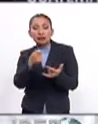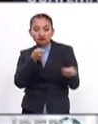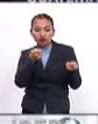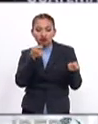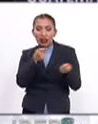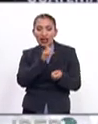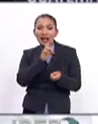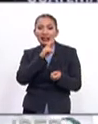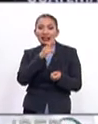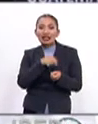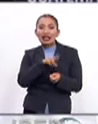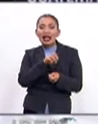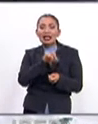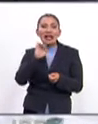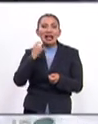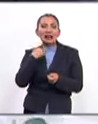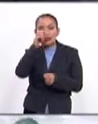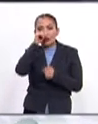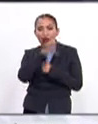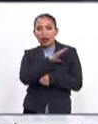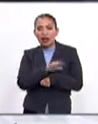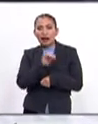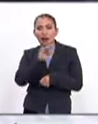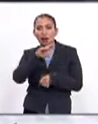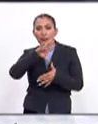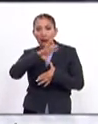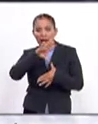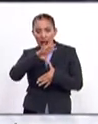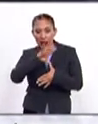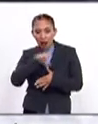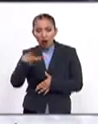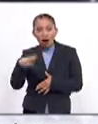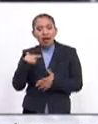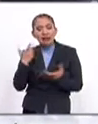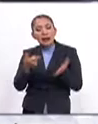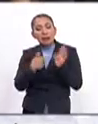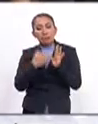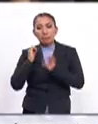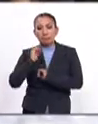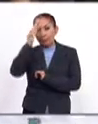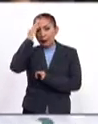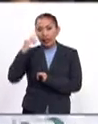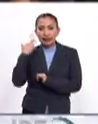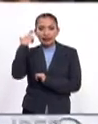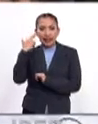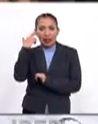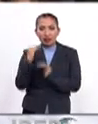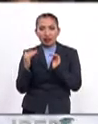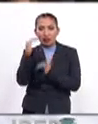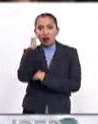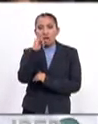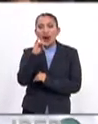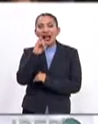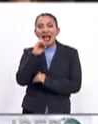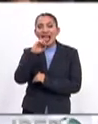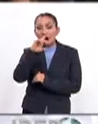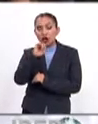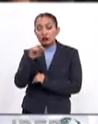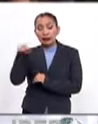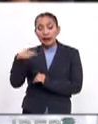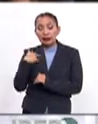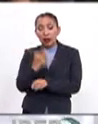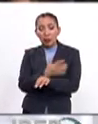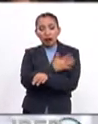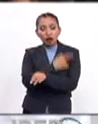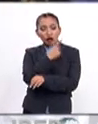coordinado por Enrique Iglesias, exsecretario general iberoamericano. El acto fue presidido por el rey emérito de España, don Juan Carlos, quien